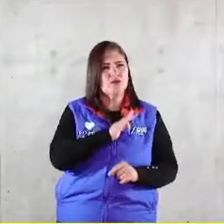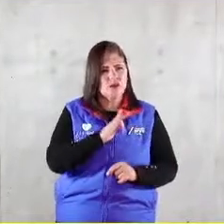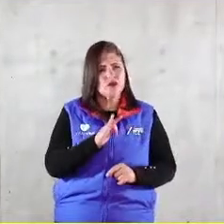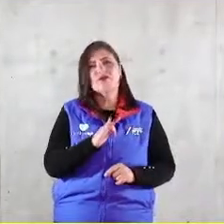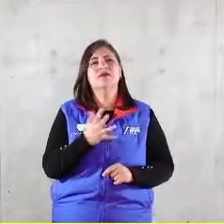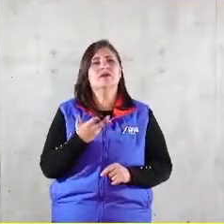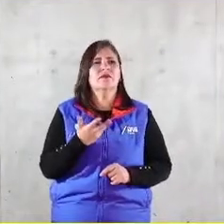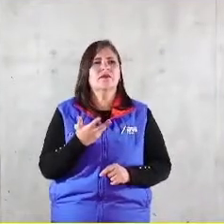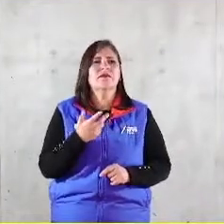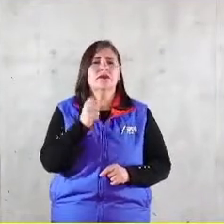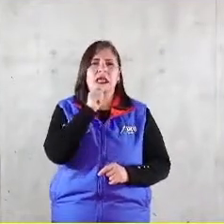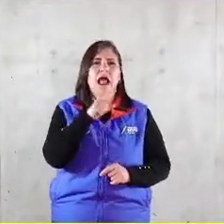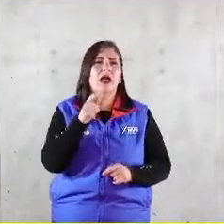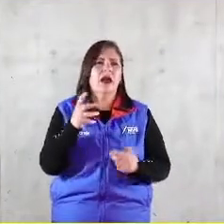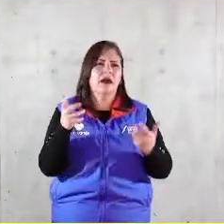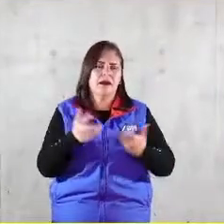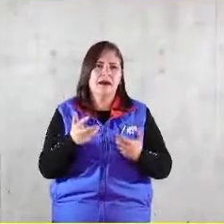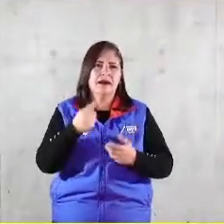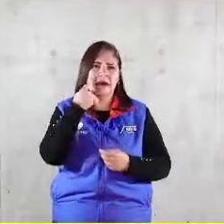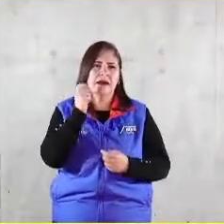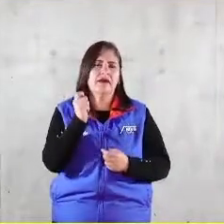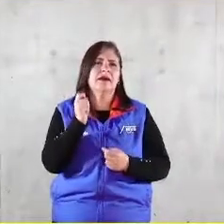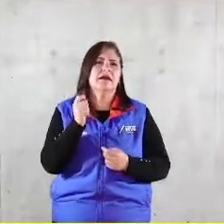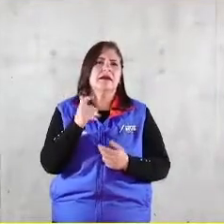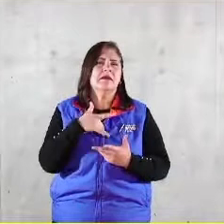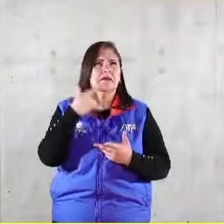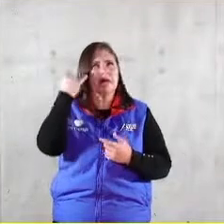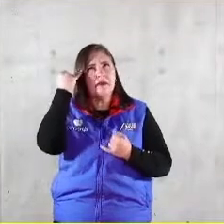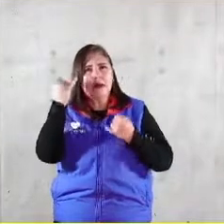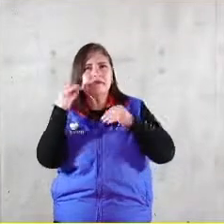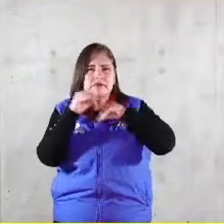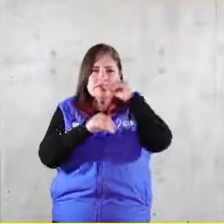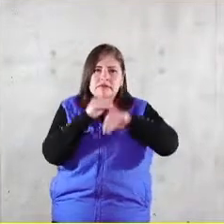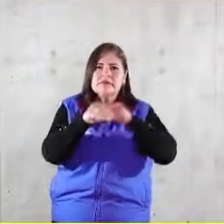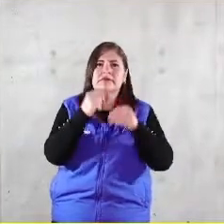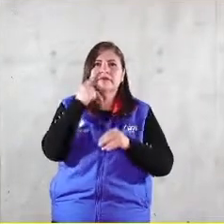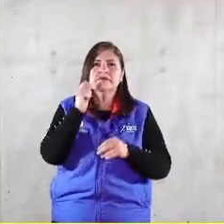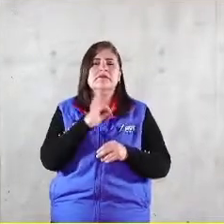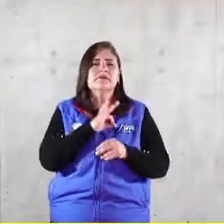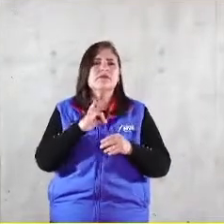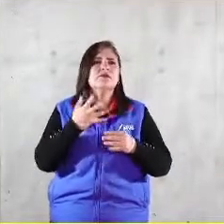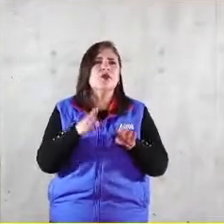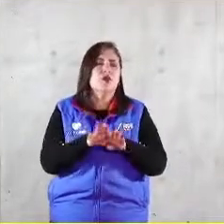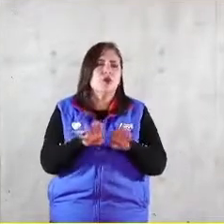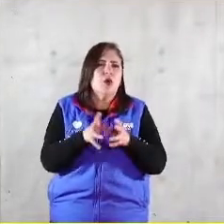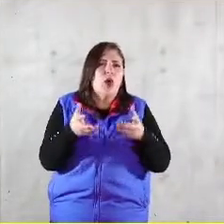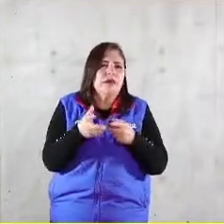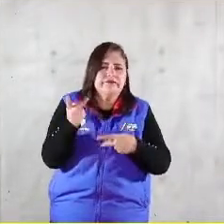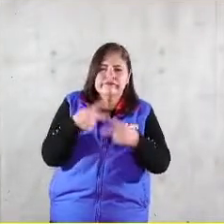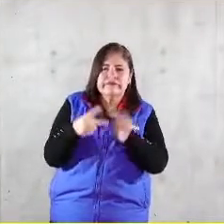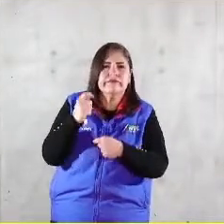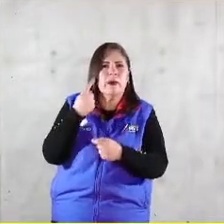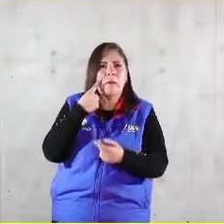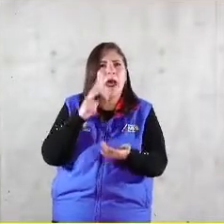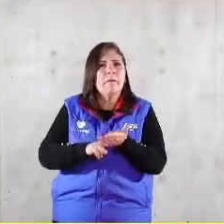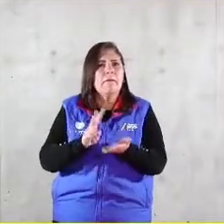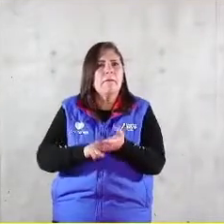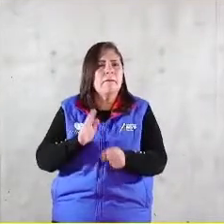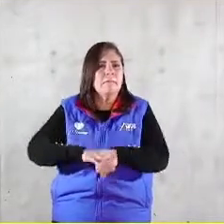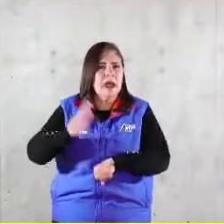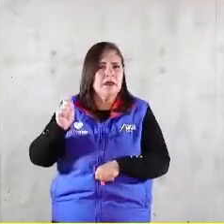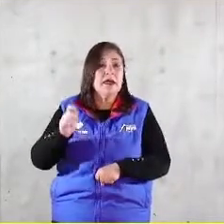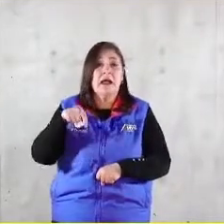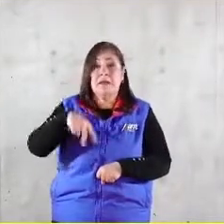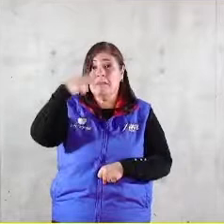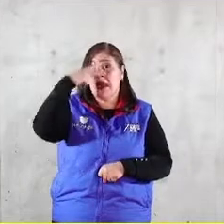creando, diseñando creativamente todos los días cómo generar más valor. En México solamente es el